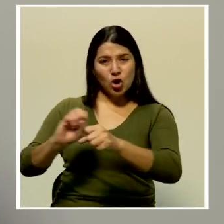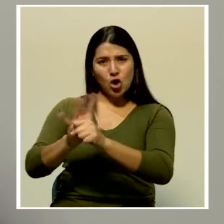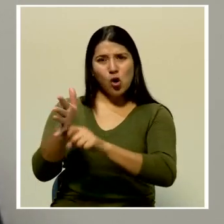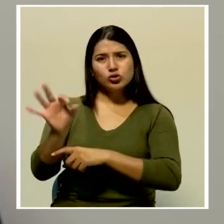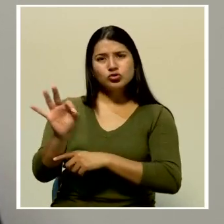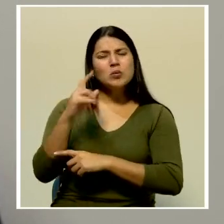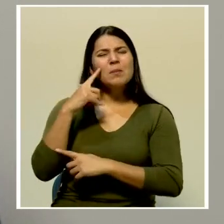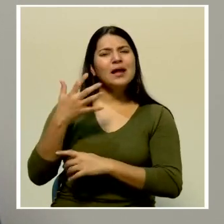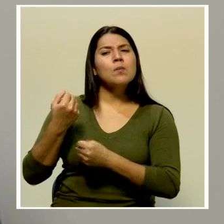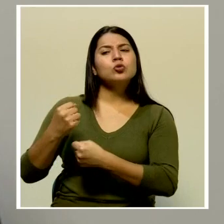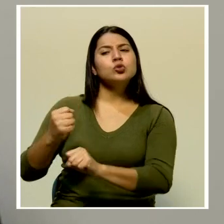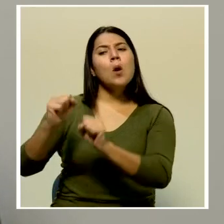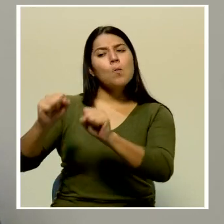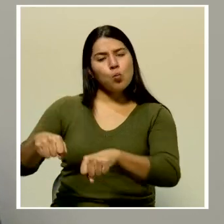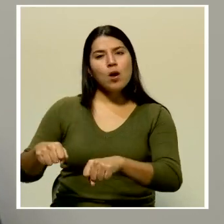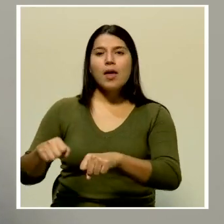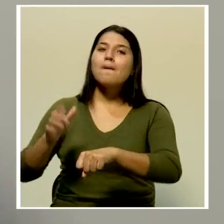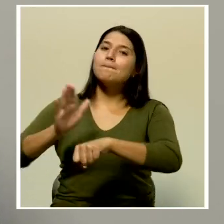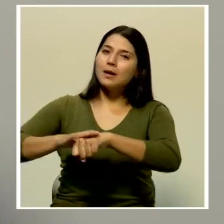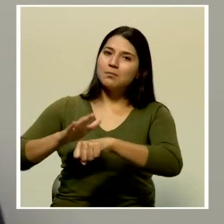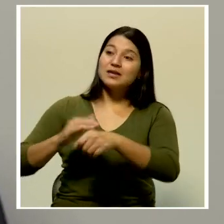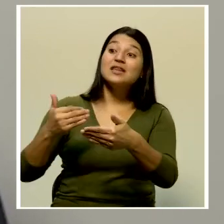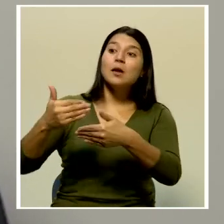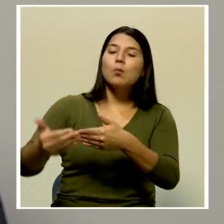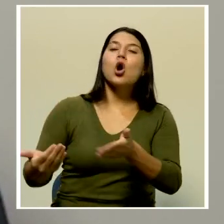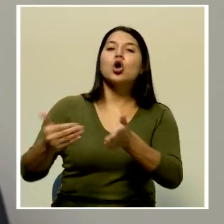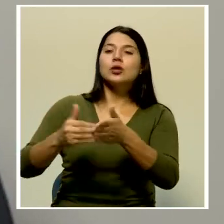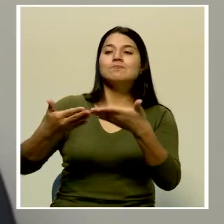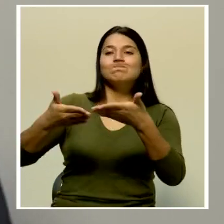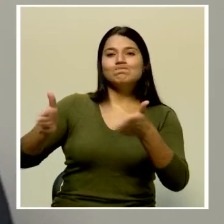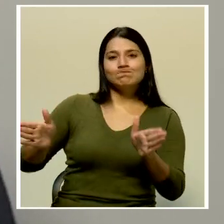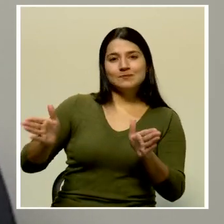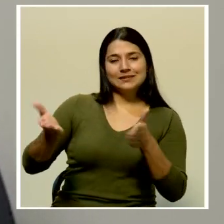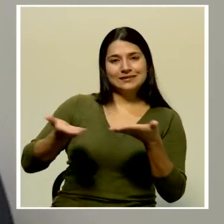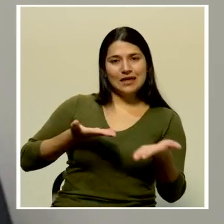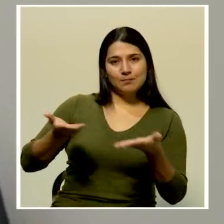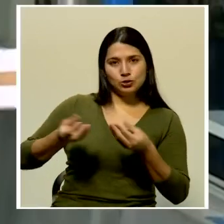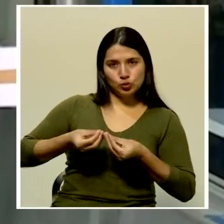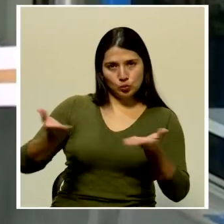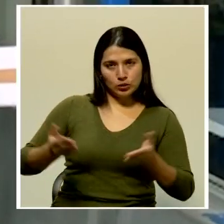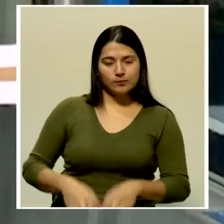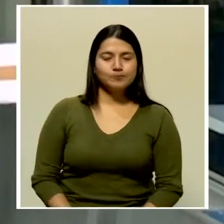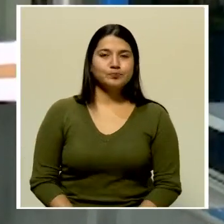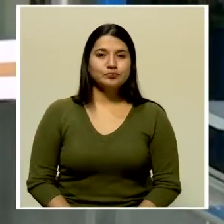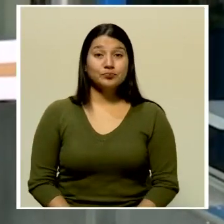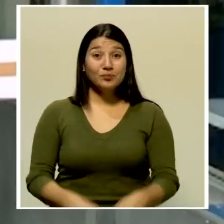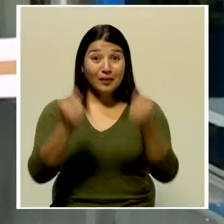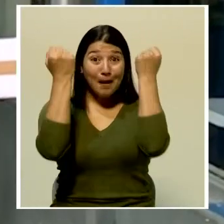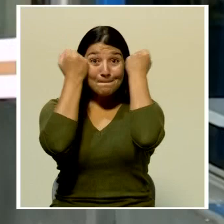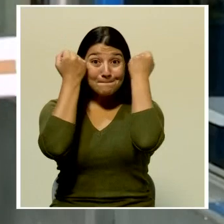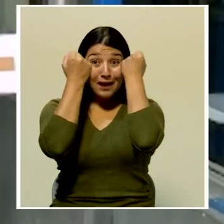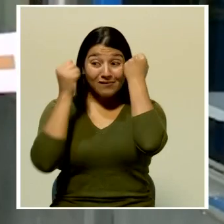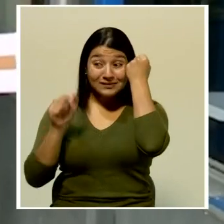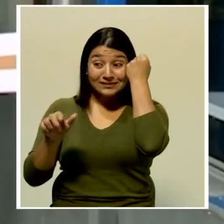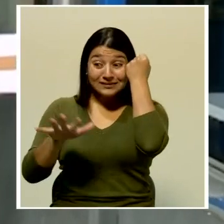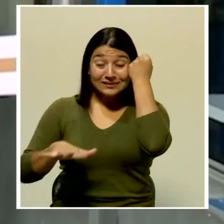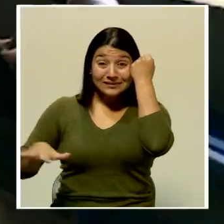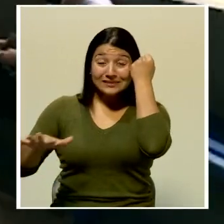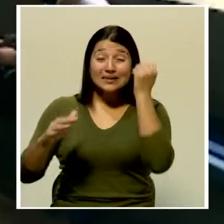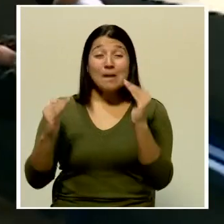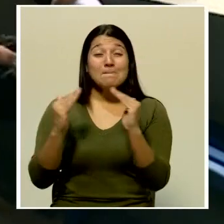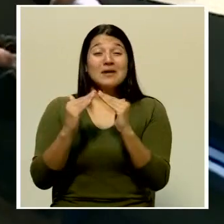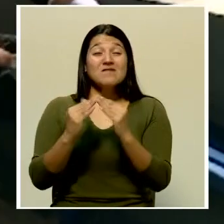continuidad de los servicios públicos que se prestan y que reciben los vecinos en ese distrito. Pavas es uno de los distritos más